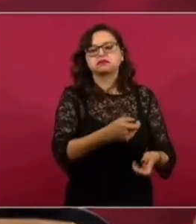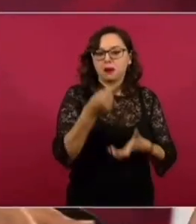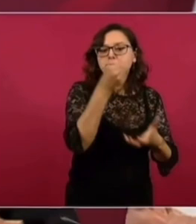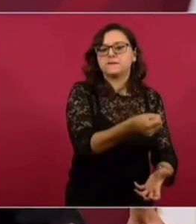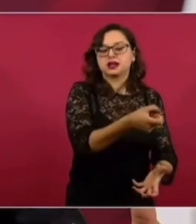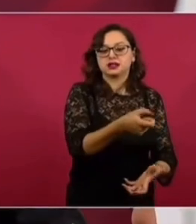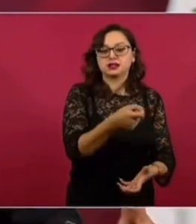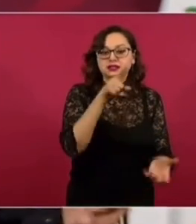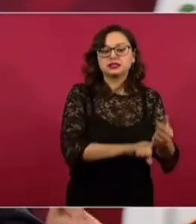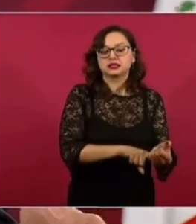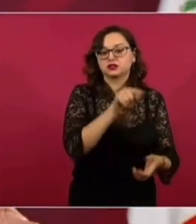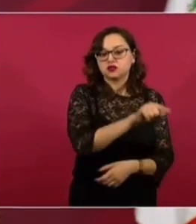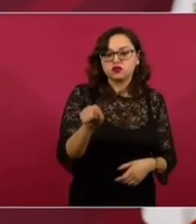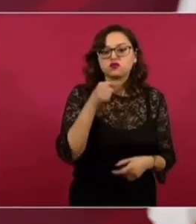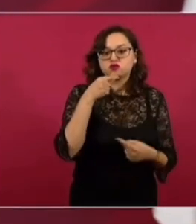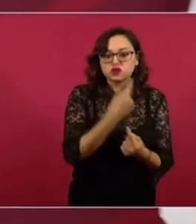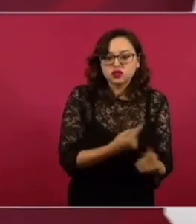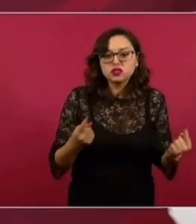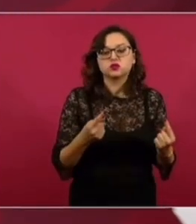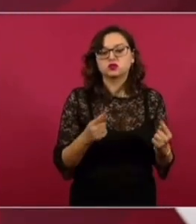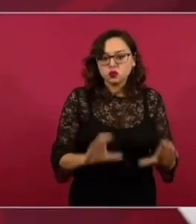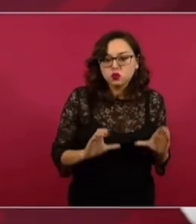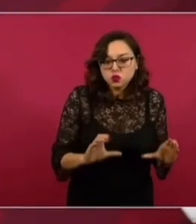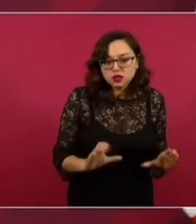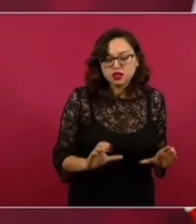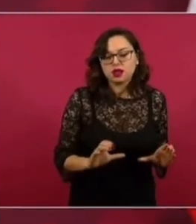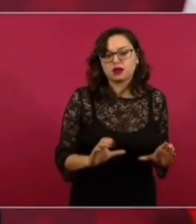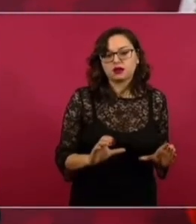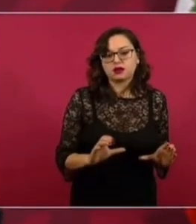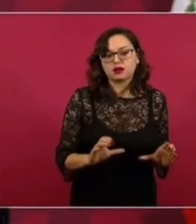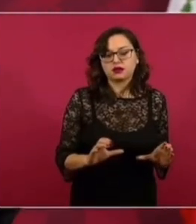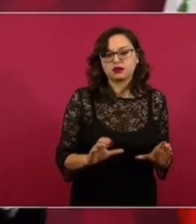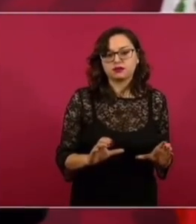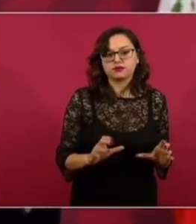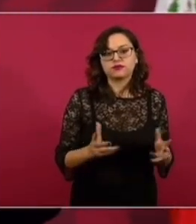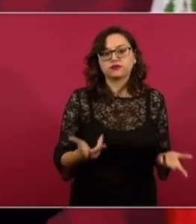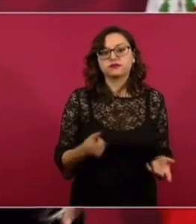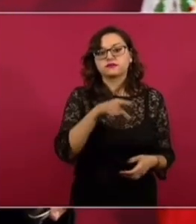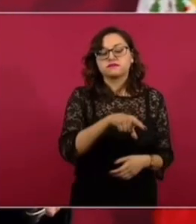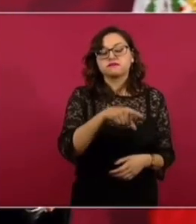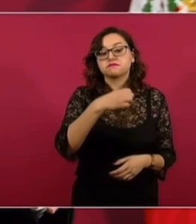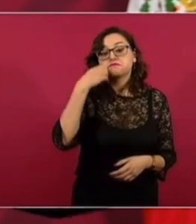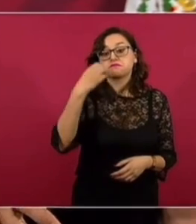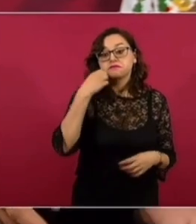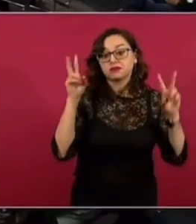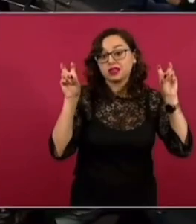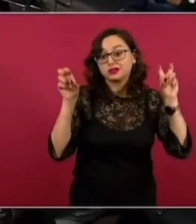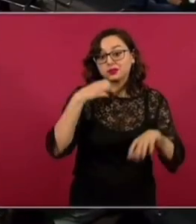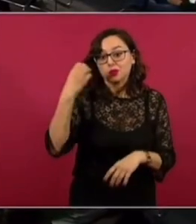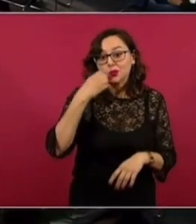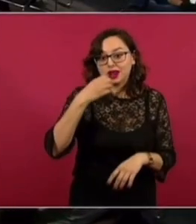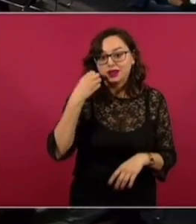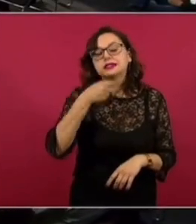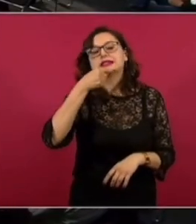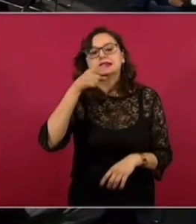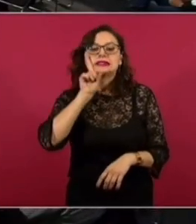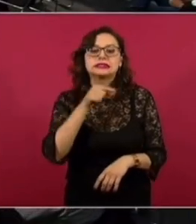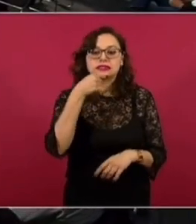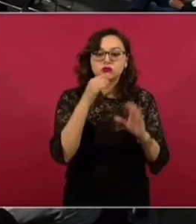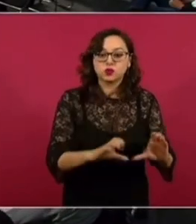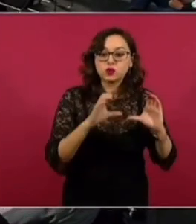albergar o cuidar en una llamada de estancia infantil a niños y a niñas,